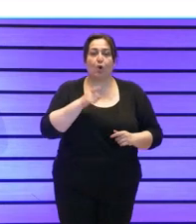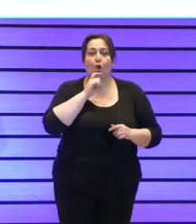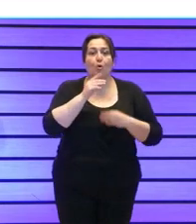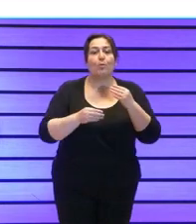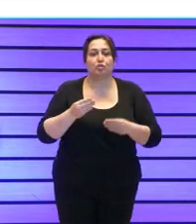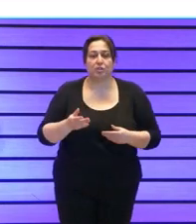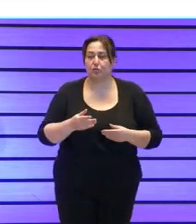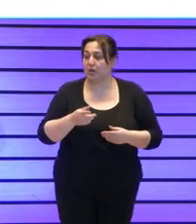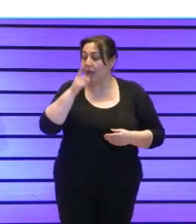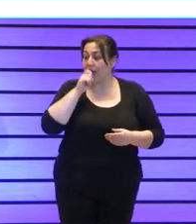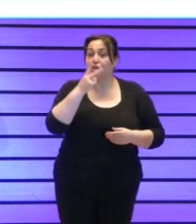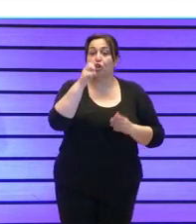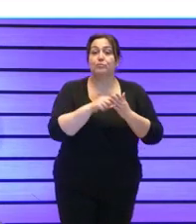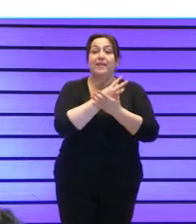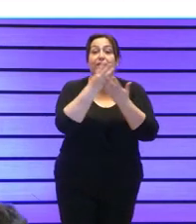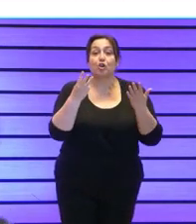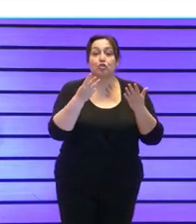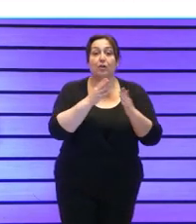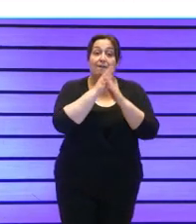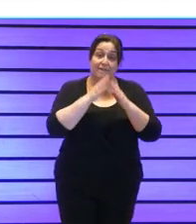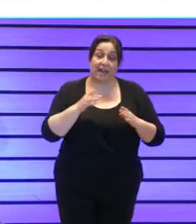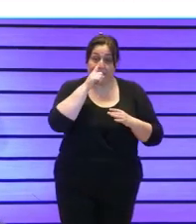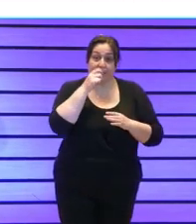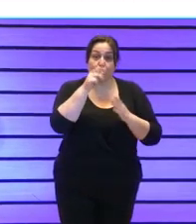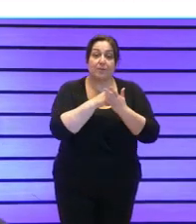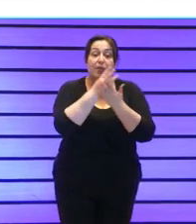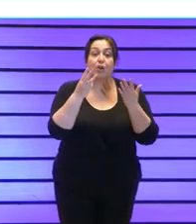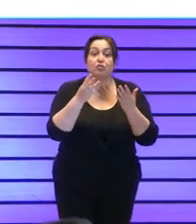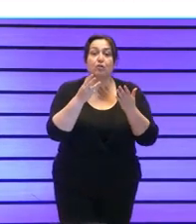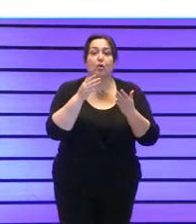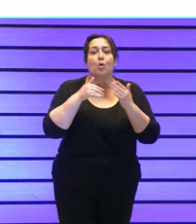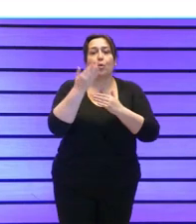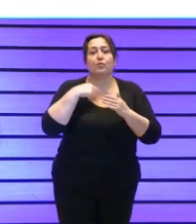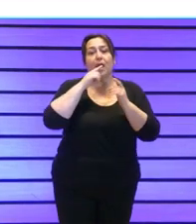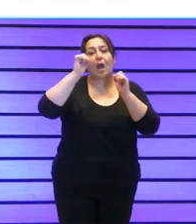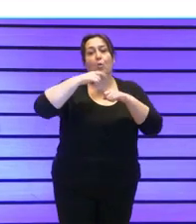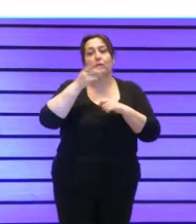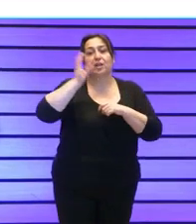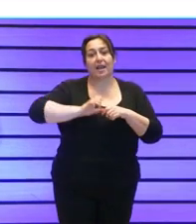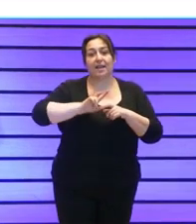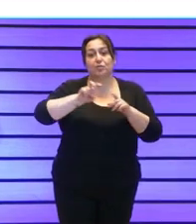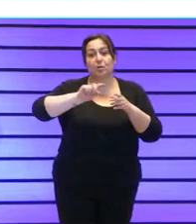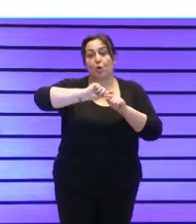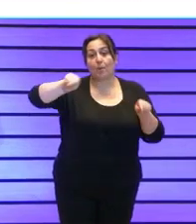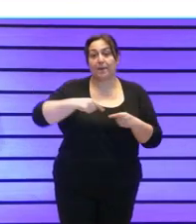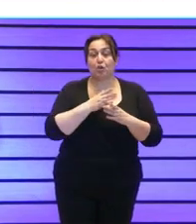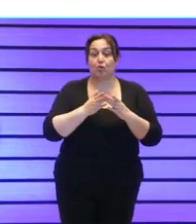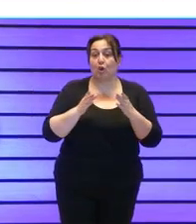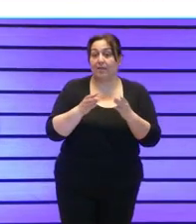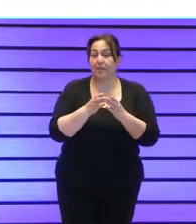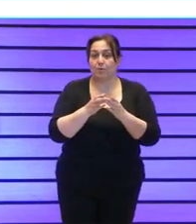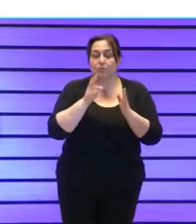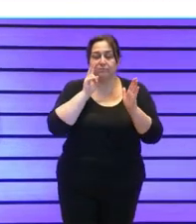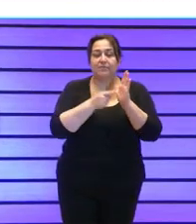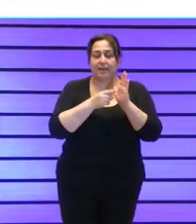hecho? Pues en el año 2018, a finales del año 2018, cuando los acuerdos salariales del nuevo convenio colectivo vislumbraban lo